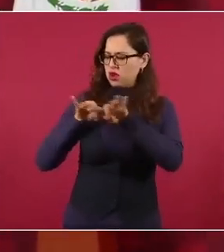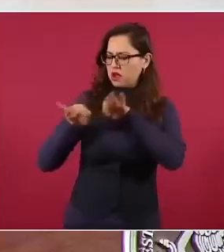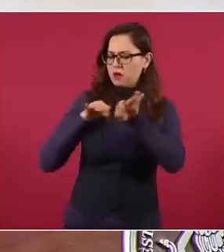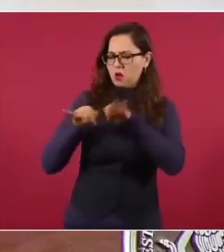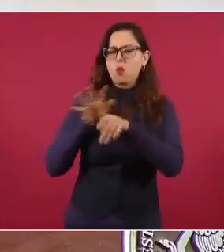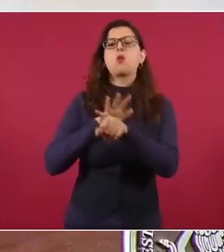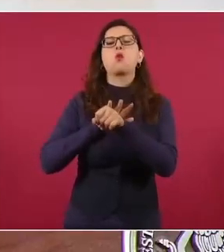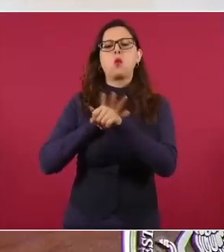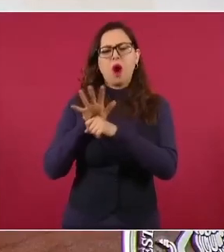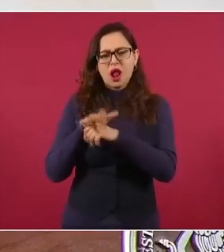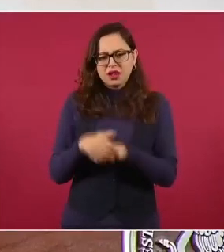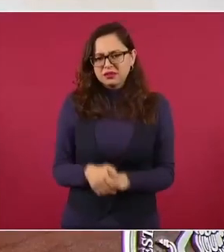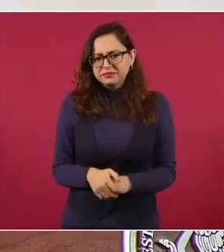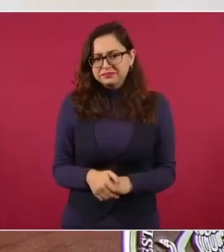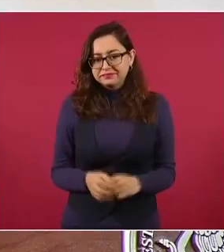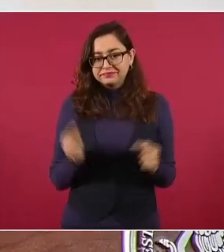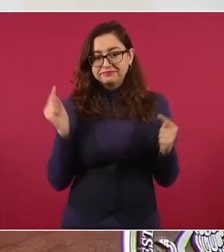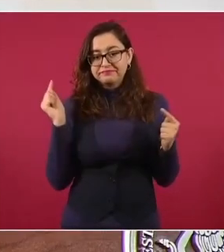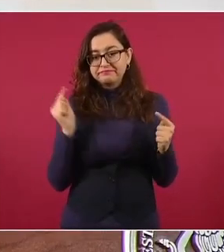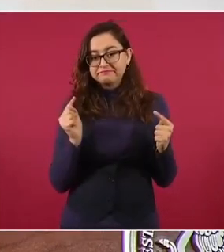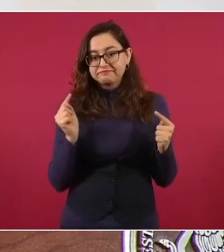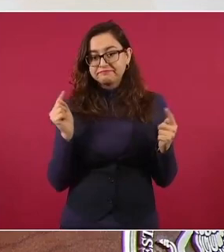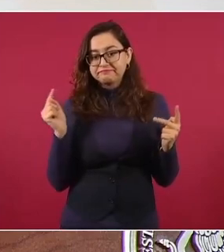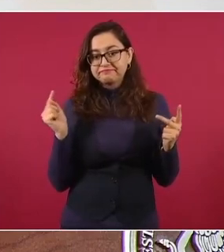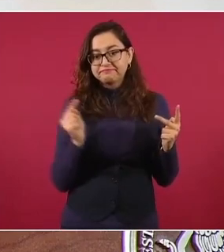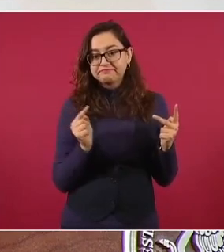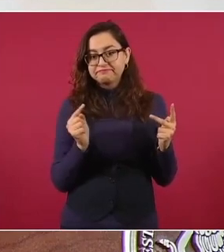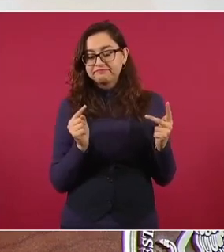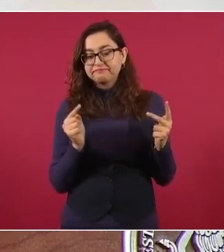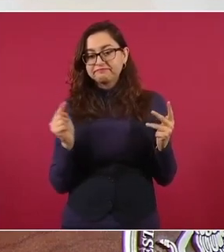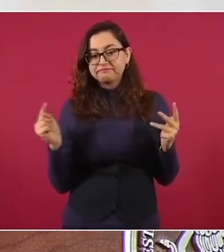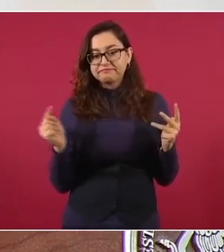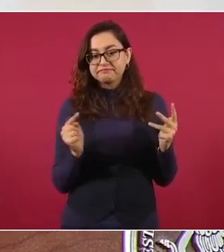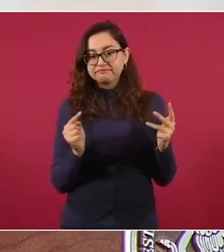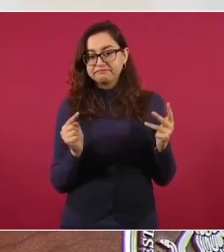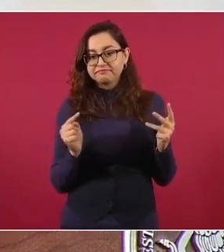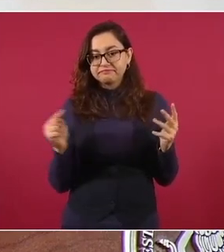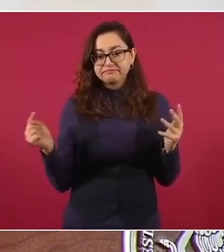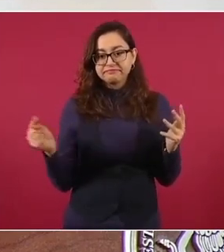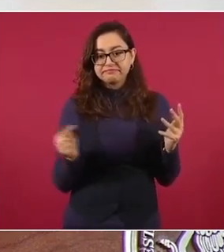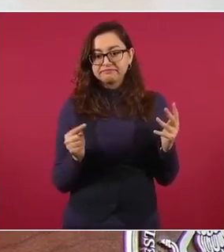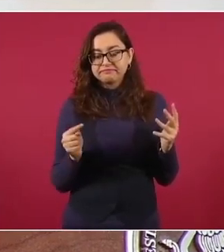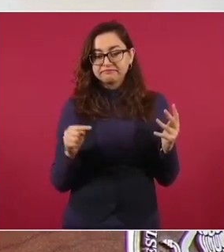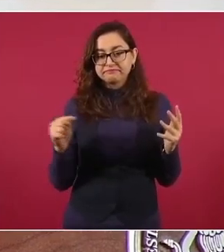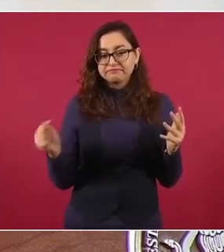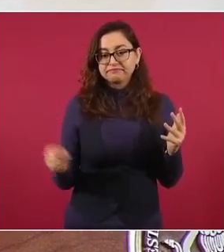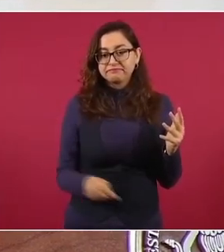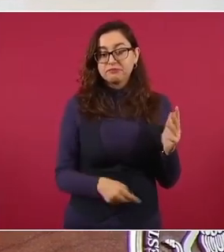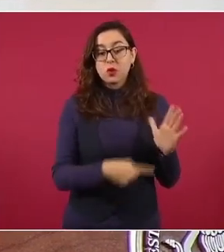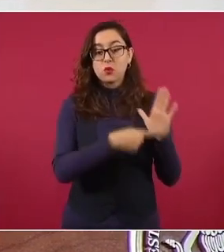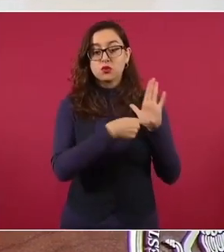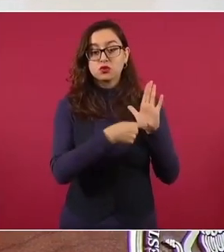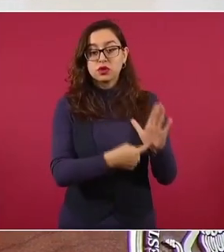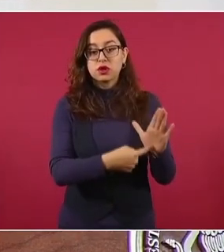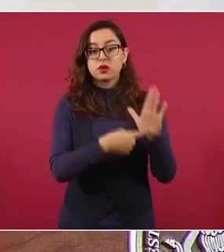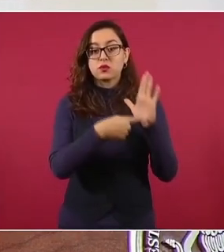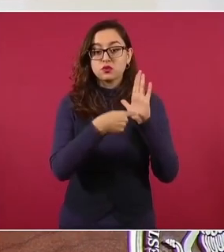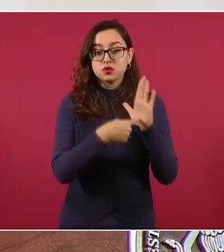bastante, y sobre todo en beneficio de la gente más pobre,